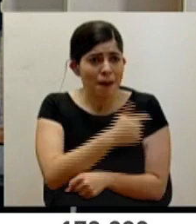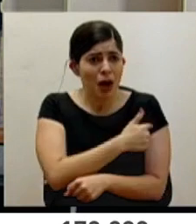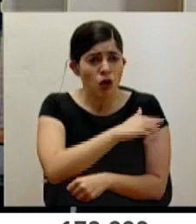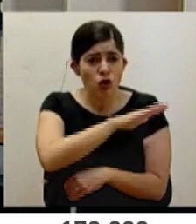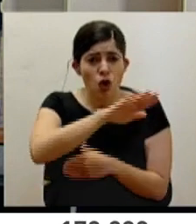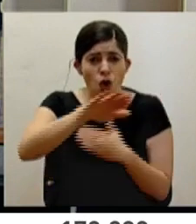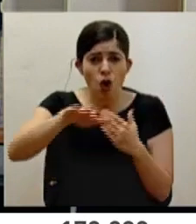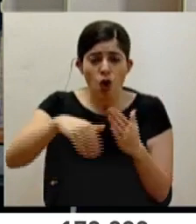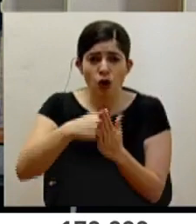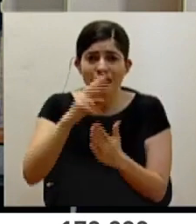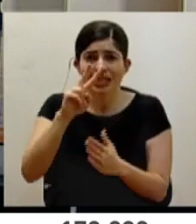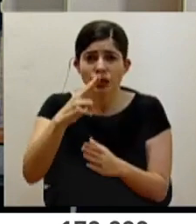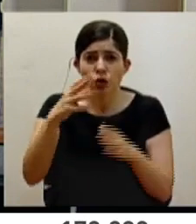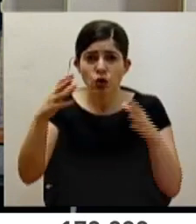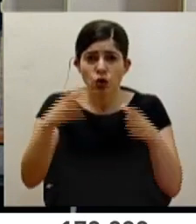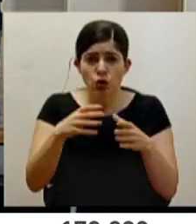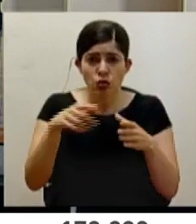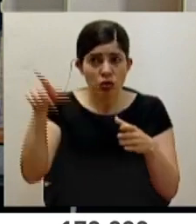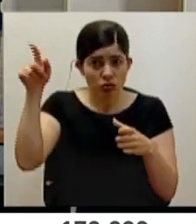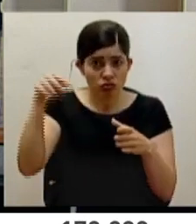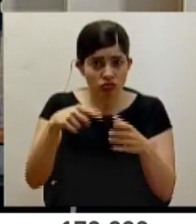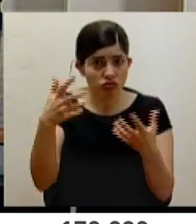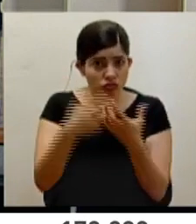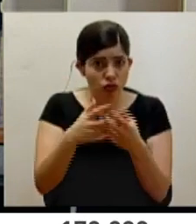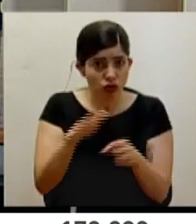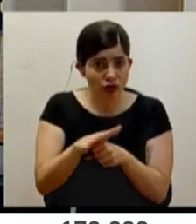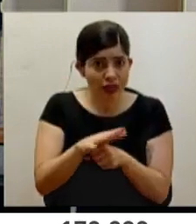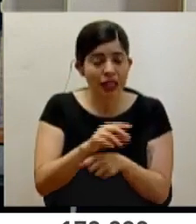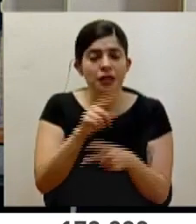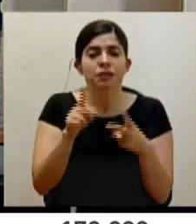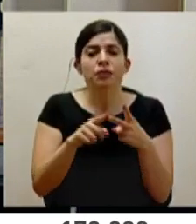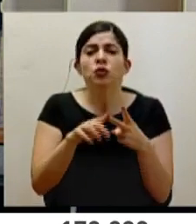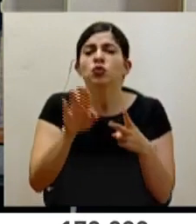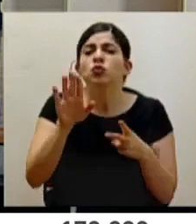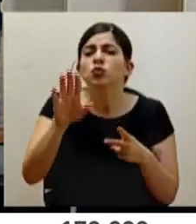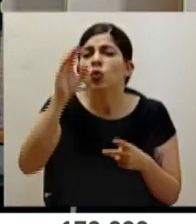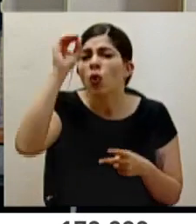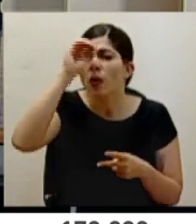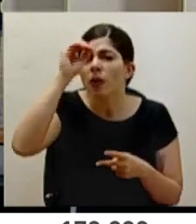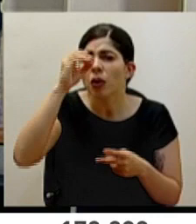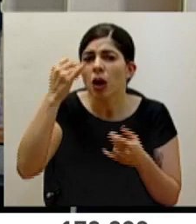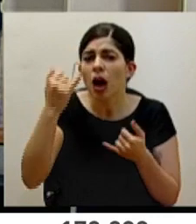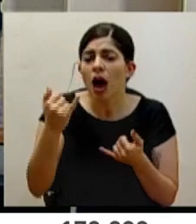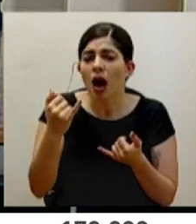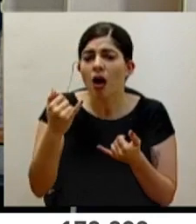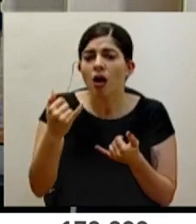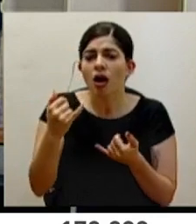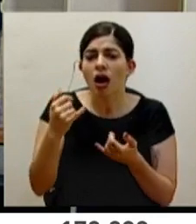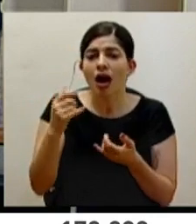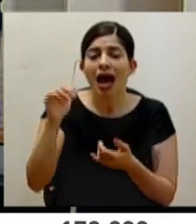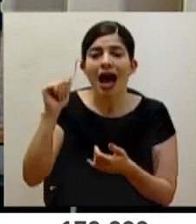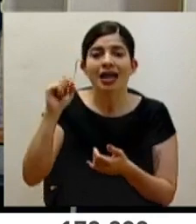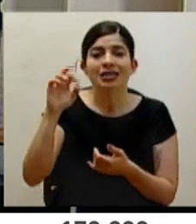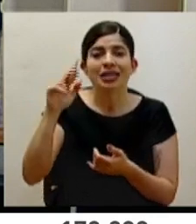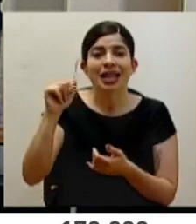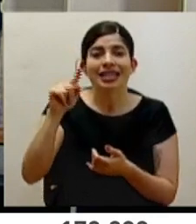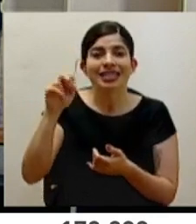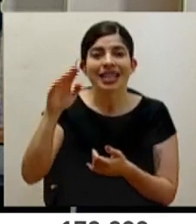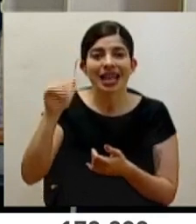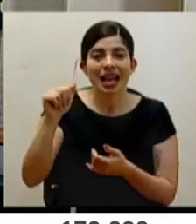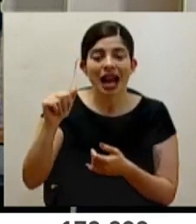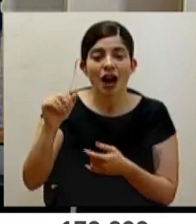grupo de vacunación? También nos consulta, ¿cuál es su opinión de la baja eficacia de la vacuna de AstraZeneca